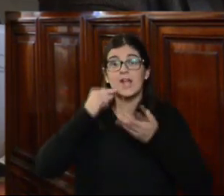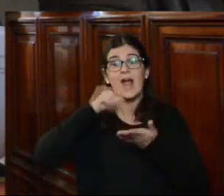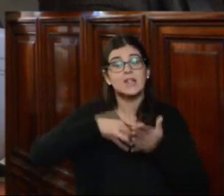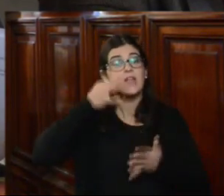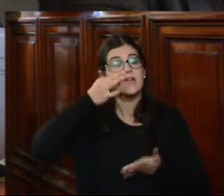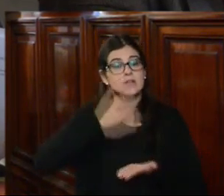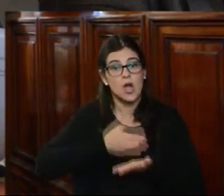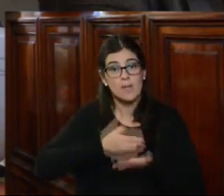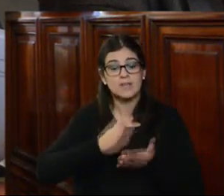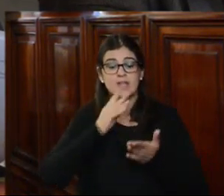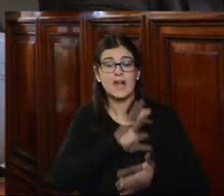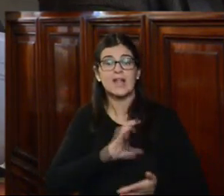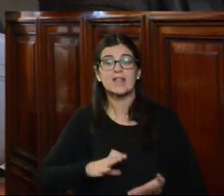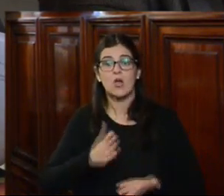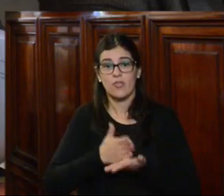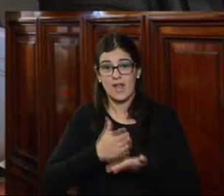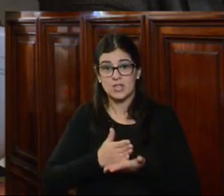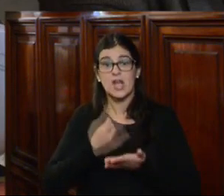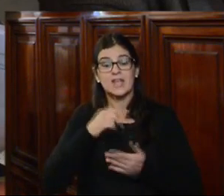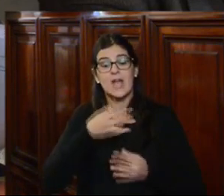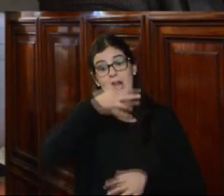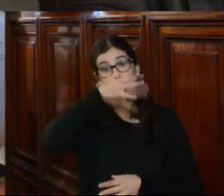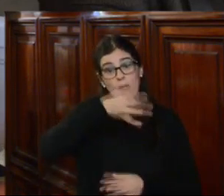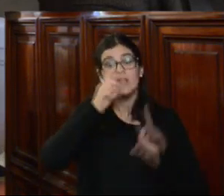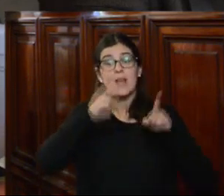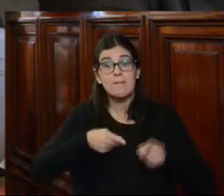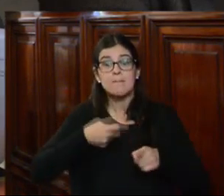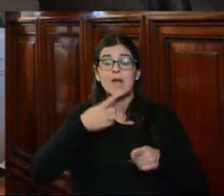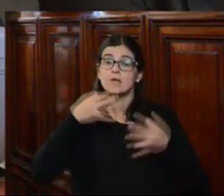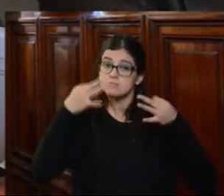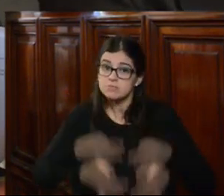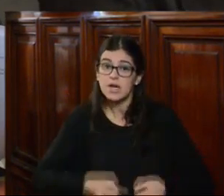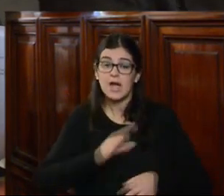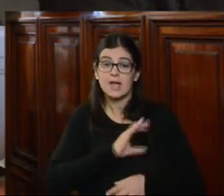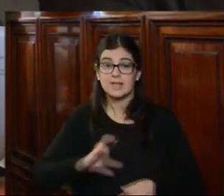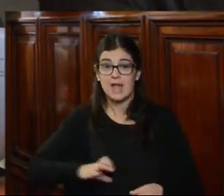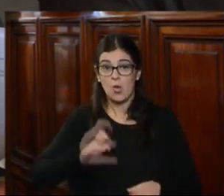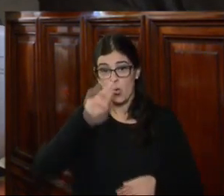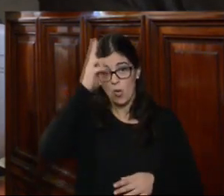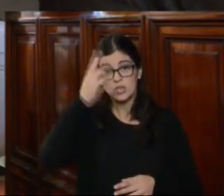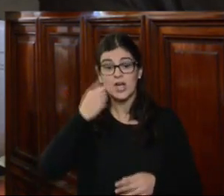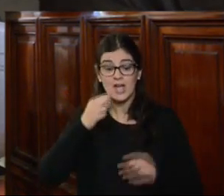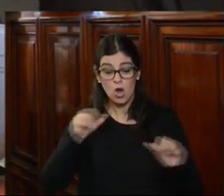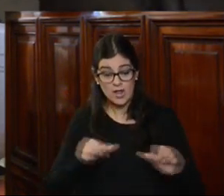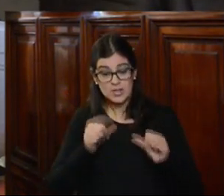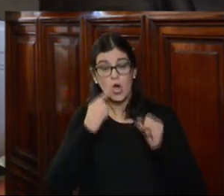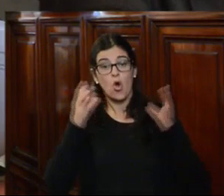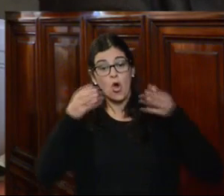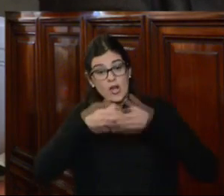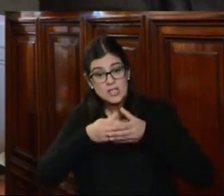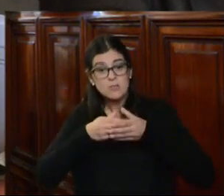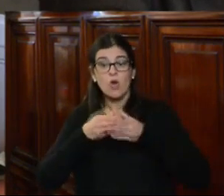de los derechos humanos en el Estado de Derecho. Que recomiende asimismo firmemente al Estado uruguayo que la actuación de los organismos